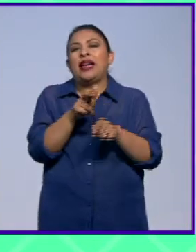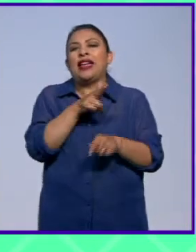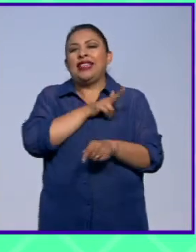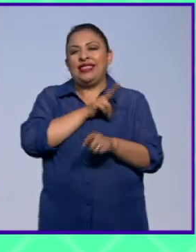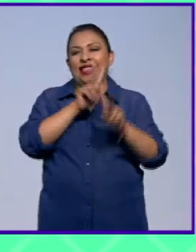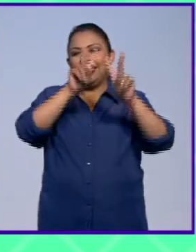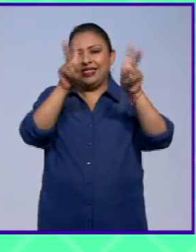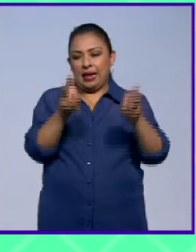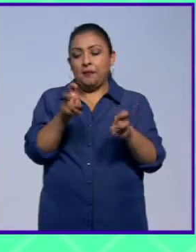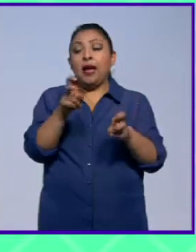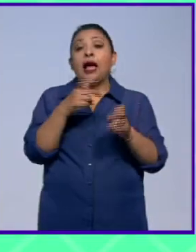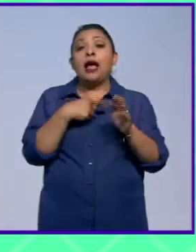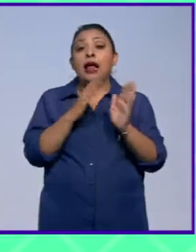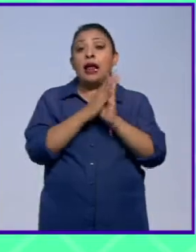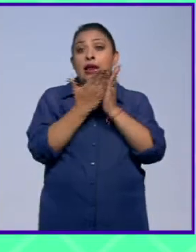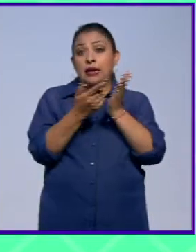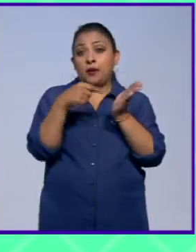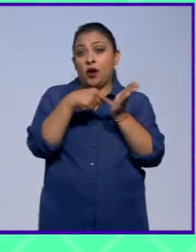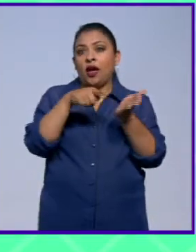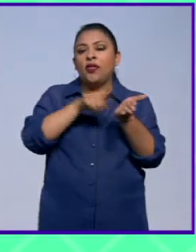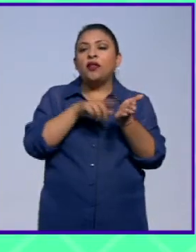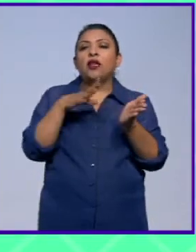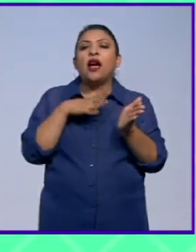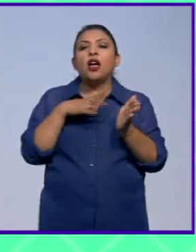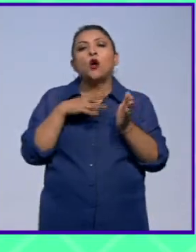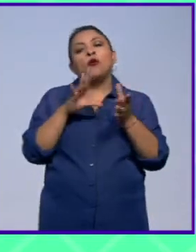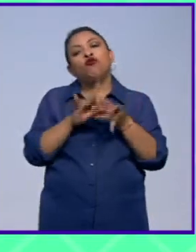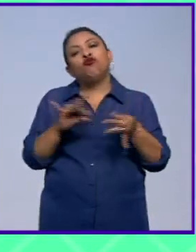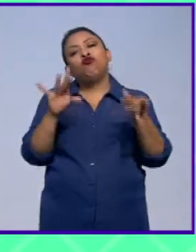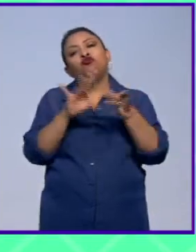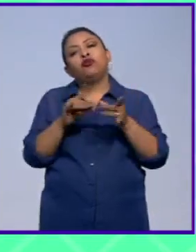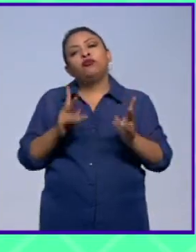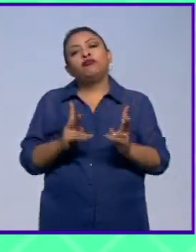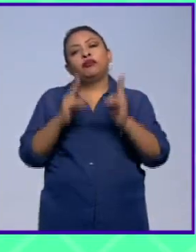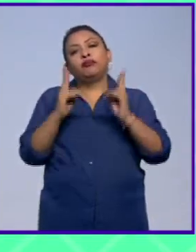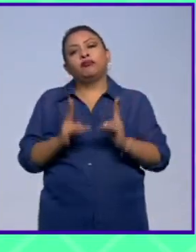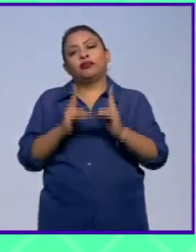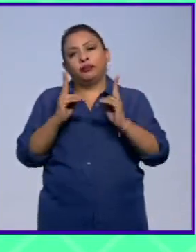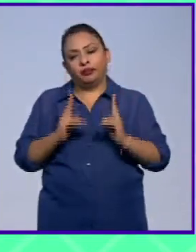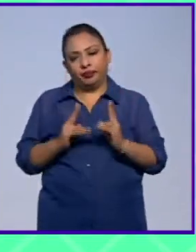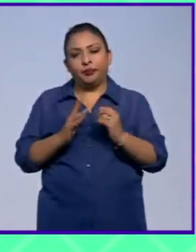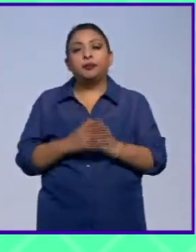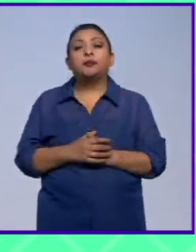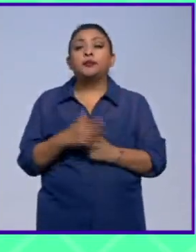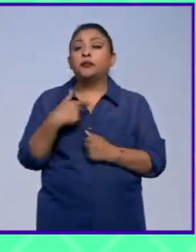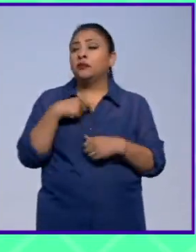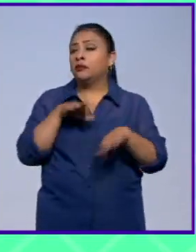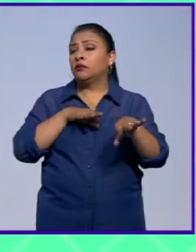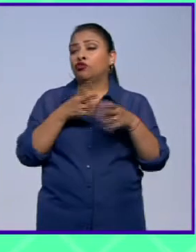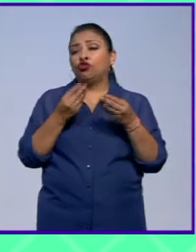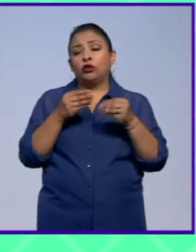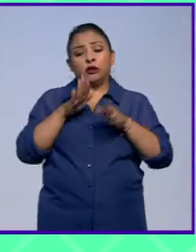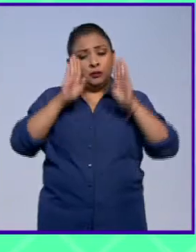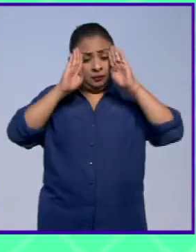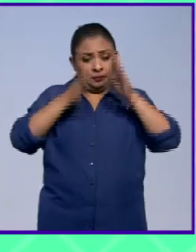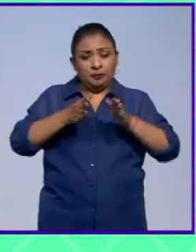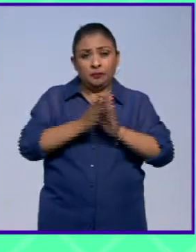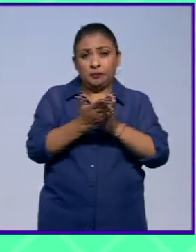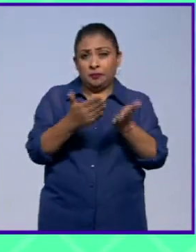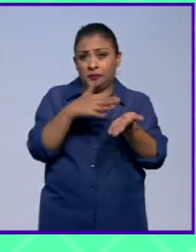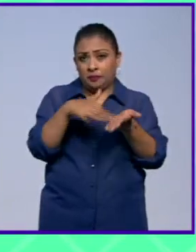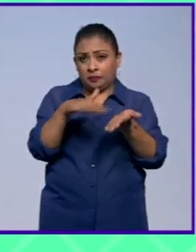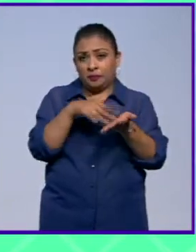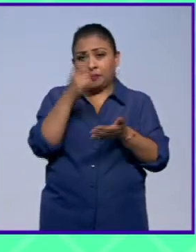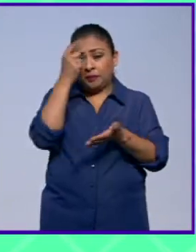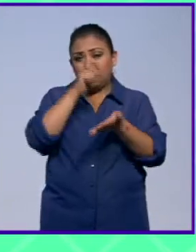libro en donde la escritora regresa al relato fragmentado. Yo trabajé mucho en el libro a un